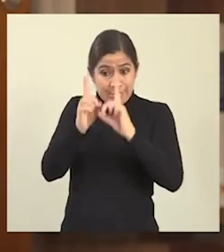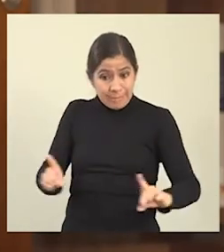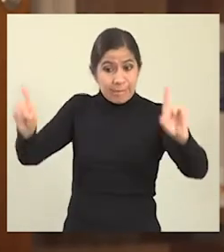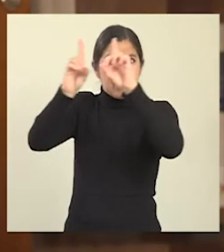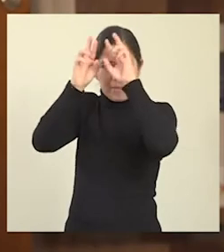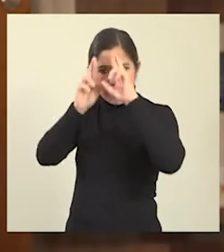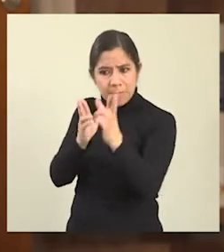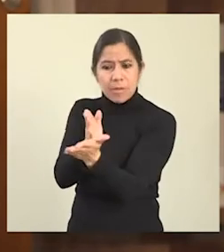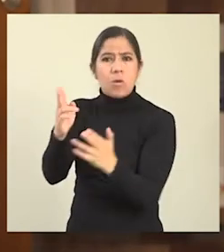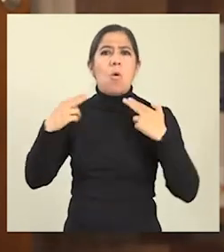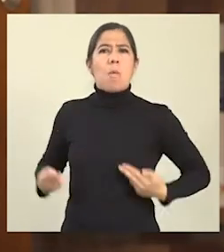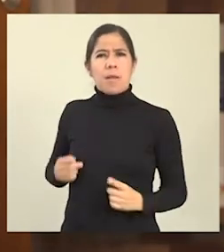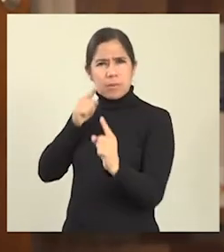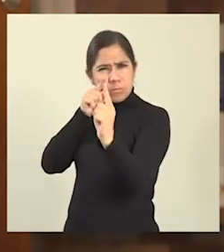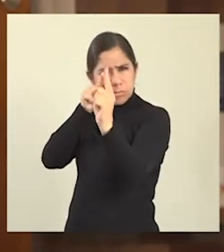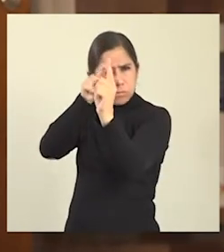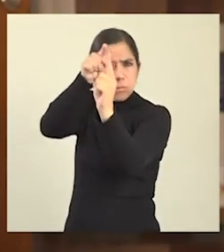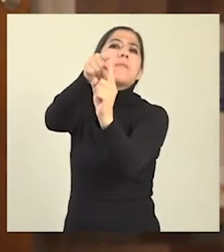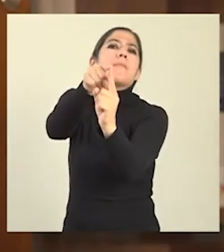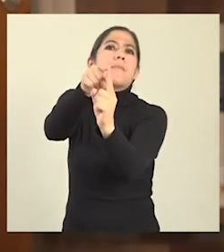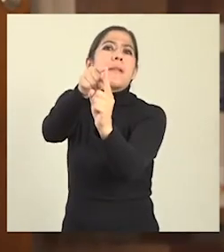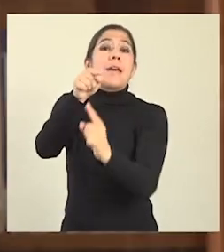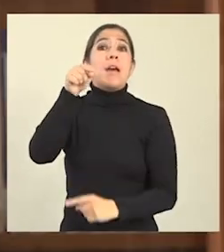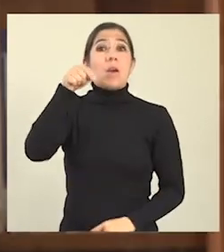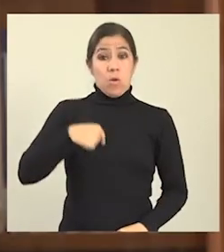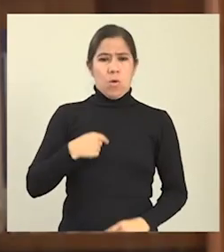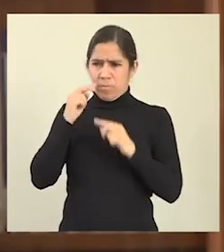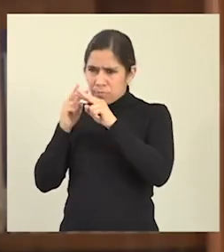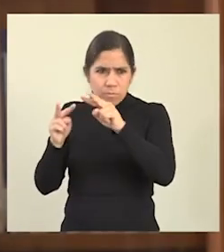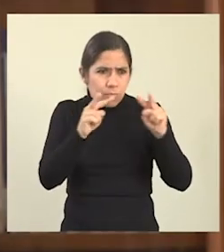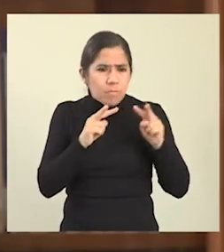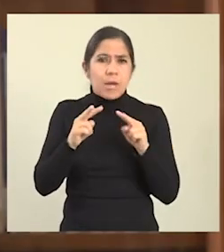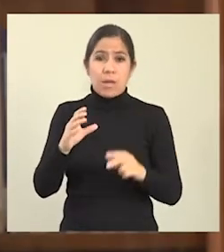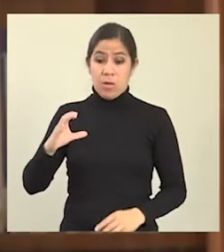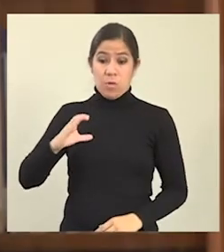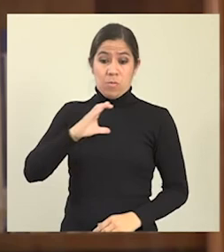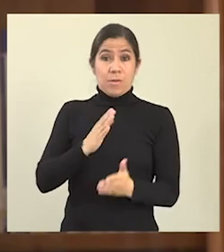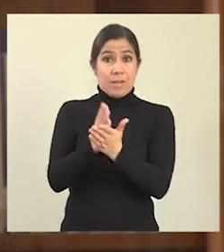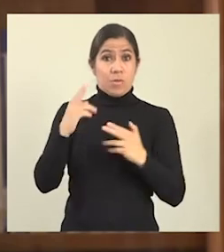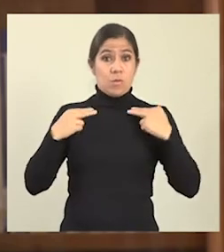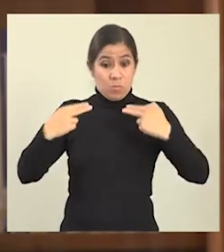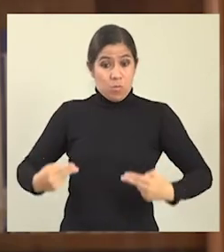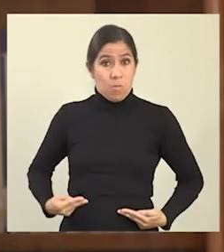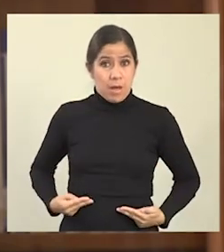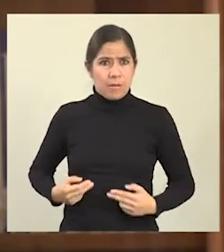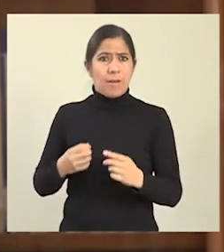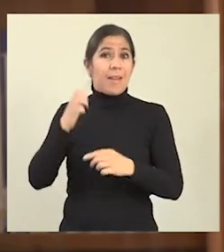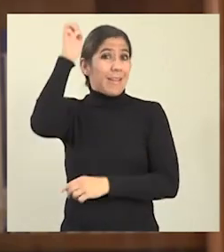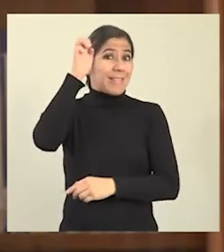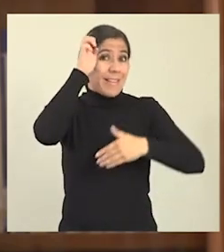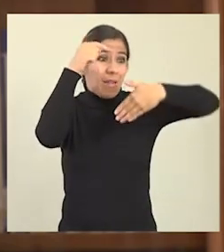y el respeto a los derechos humanos sean el horizonte utópico. Así, he evidenciado que la Comisión no solo genera